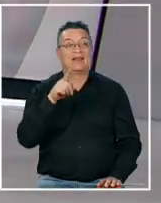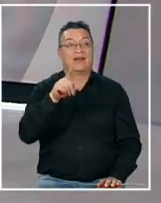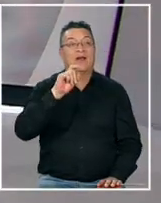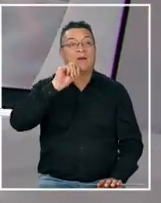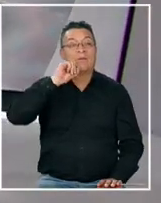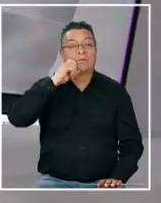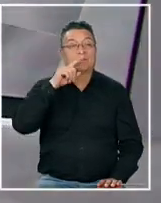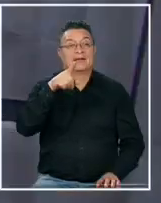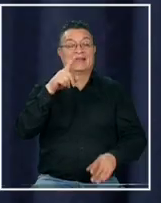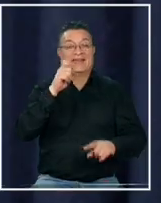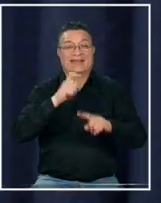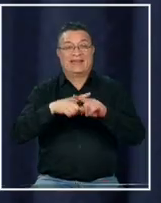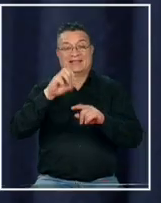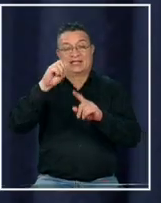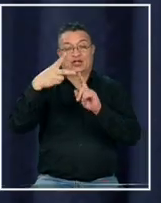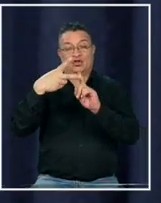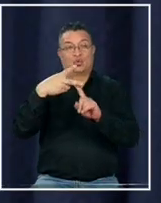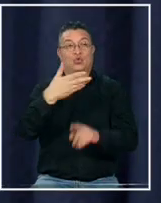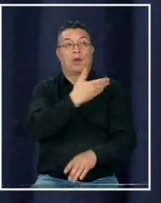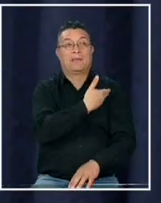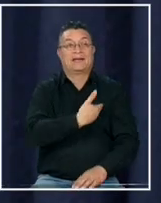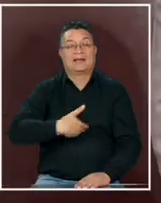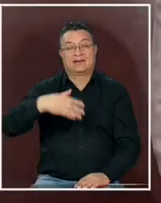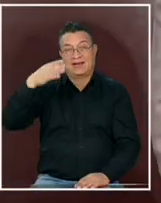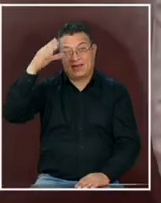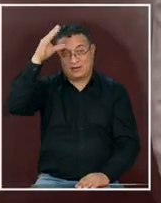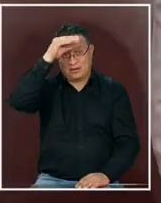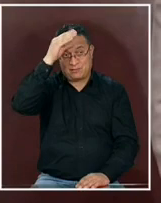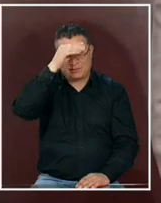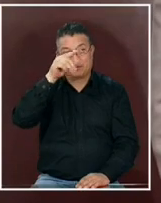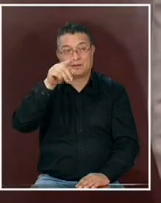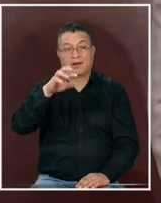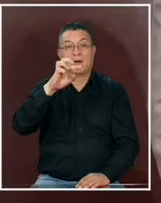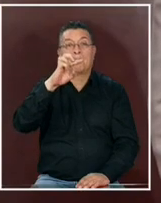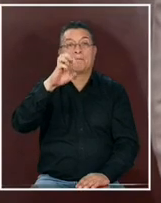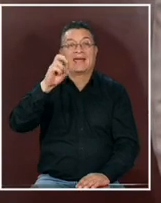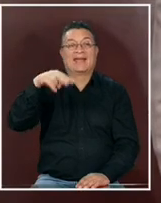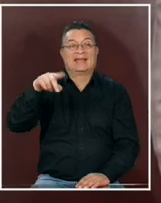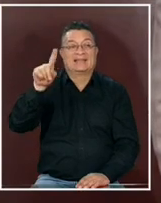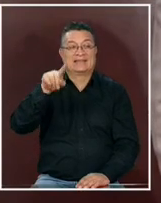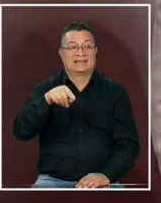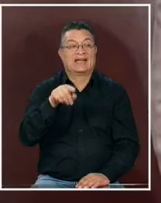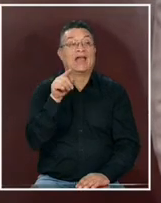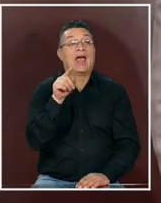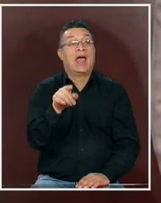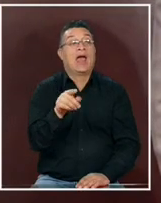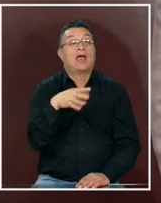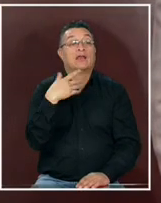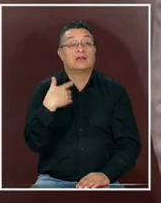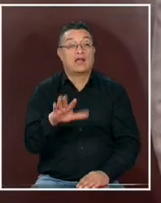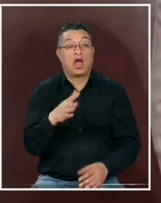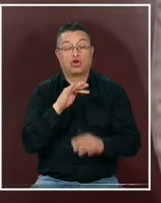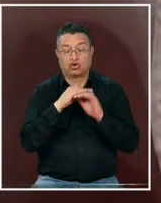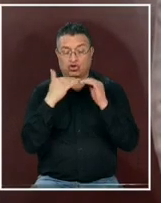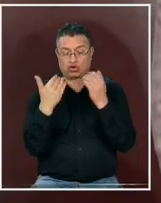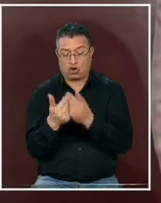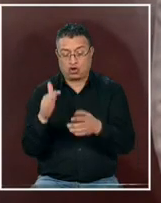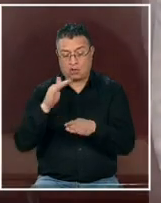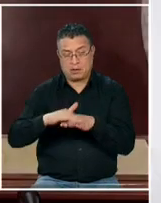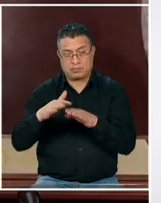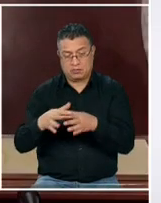el ex vicepresidente de Donald Trump el republicano Mike Pence que presentó ya todos los papeles para poder